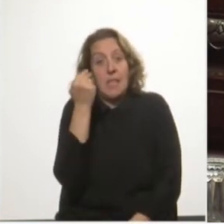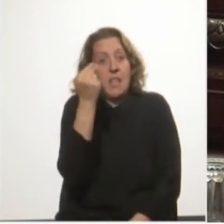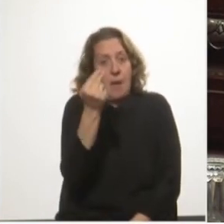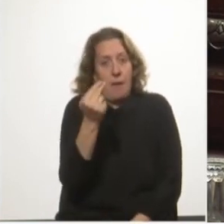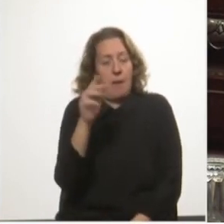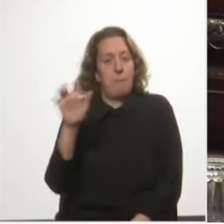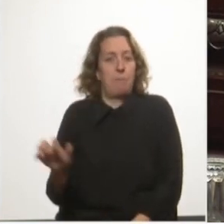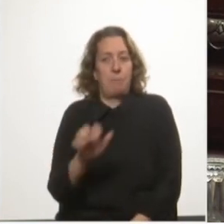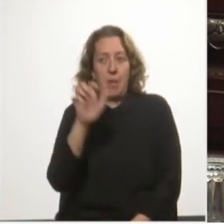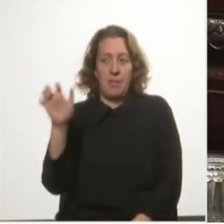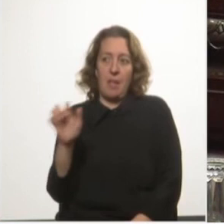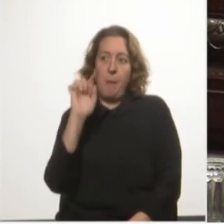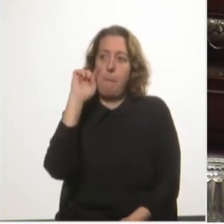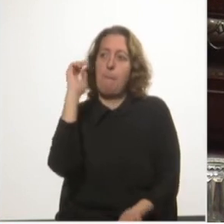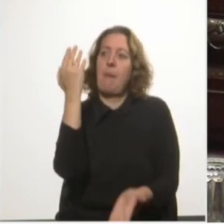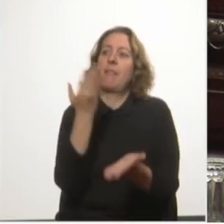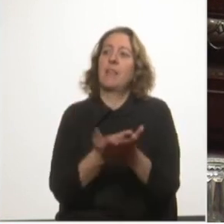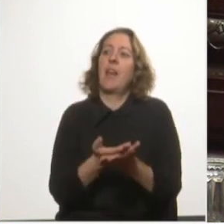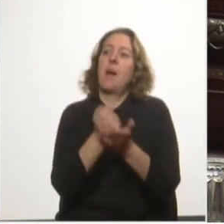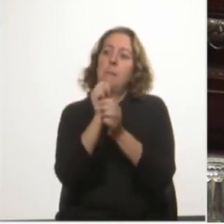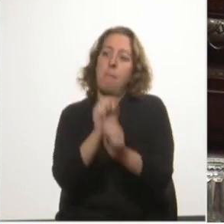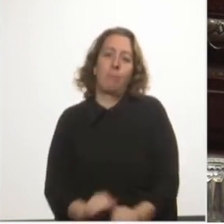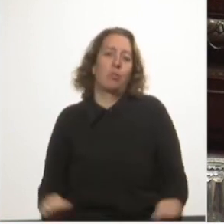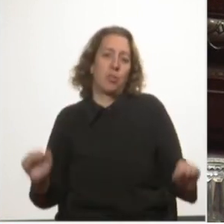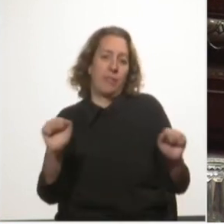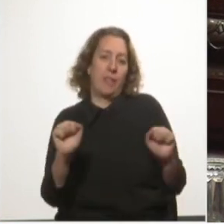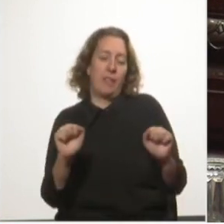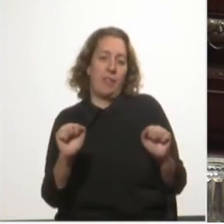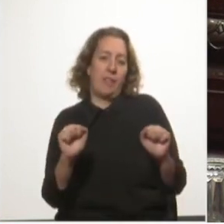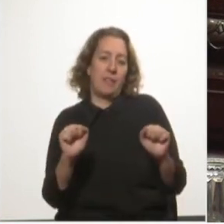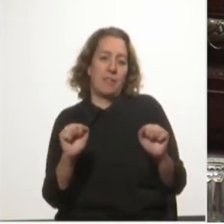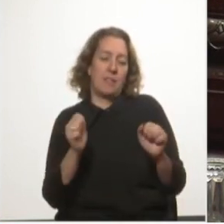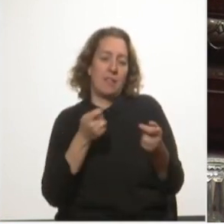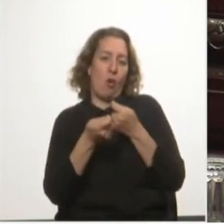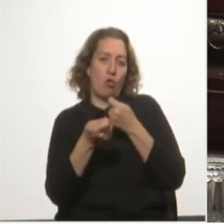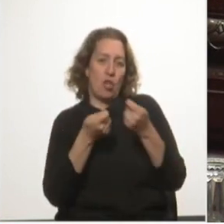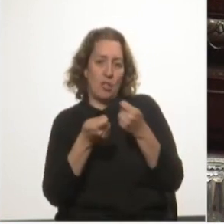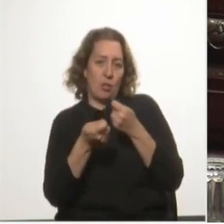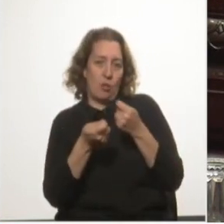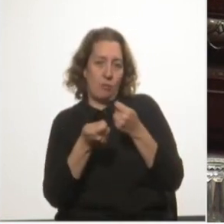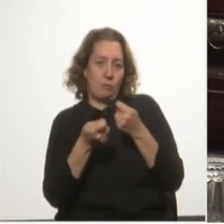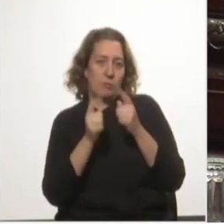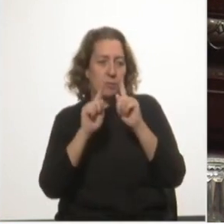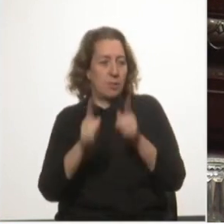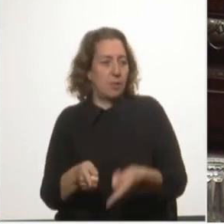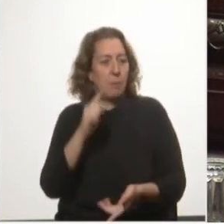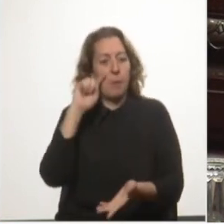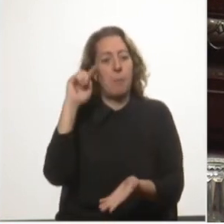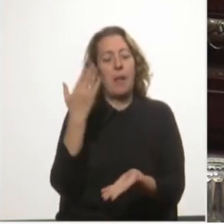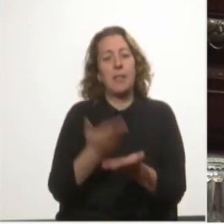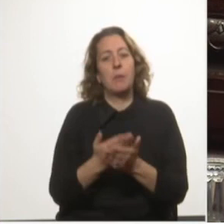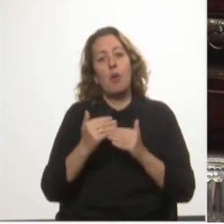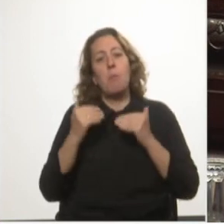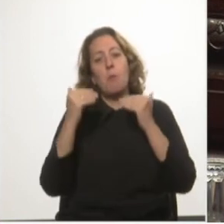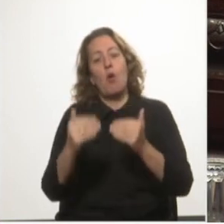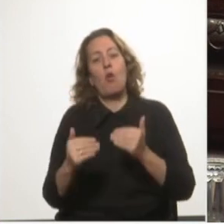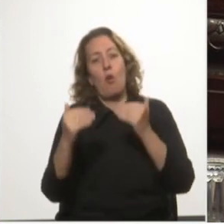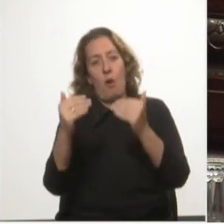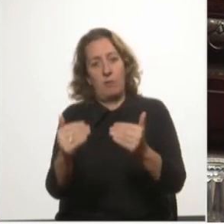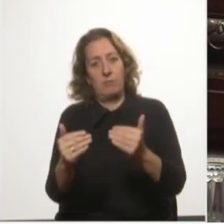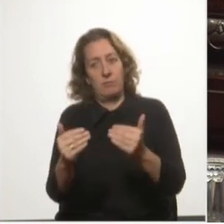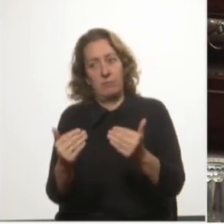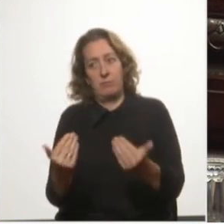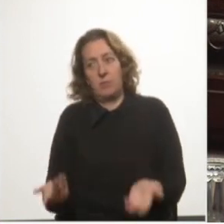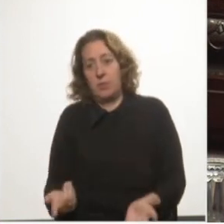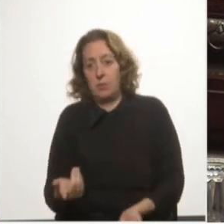la empresa planteara las posibilidades de negociación y de planteamiento de prórrogas. No era